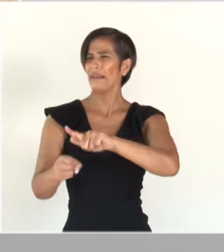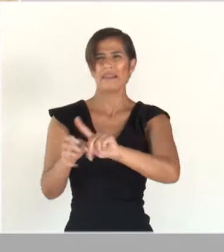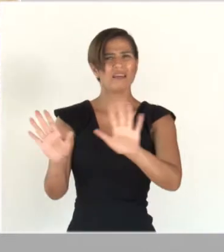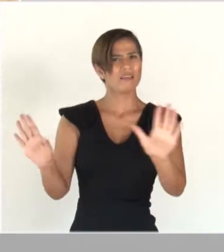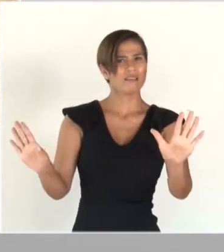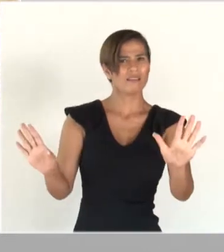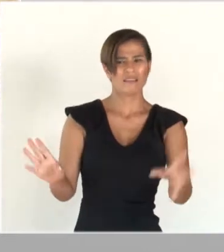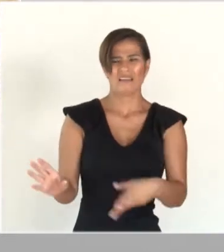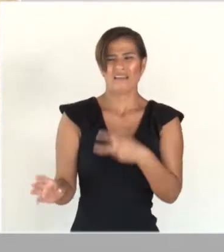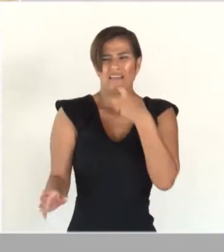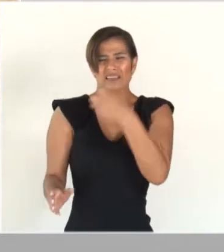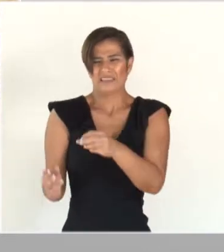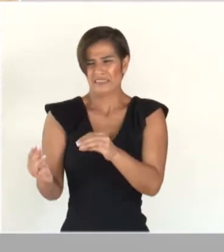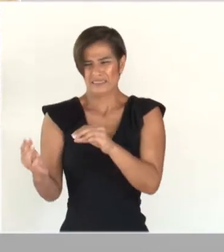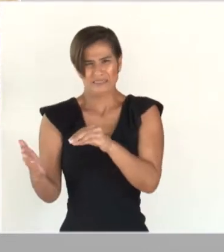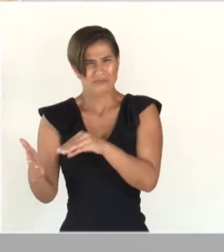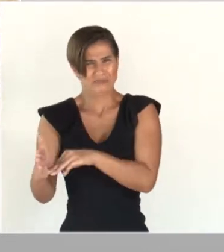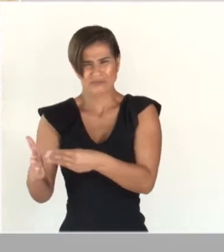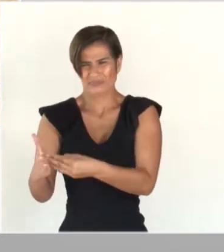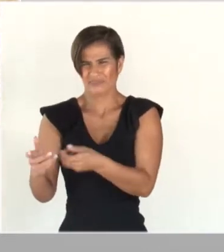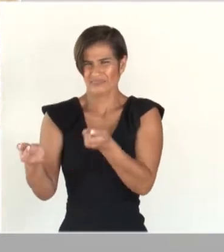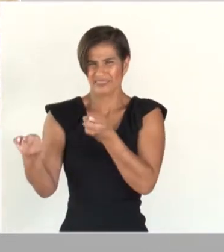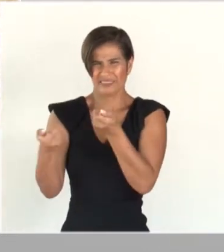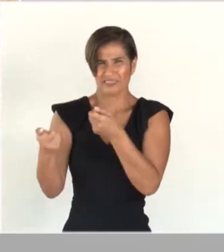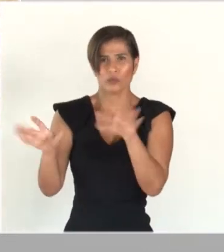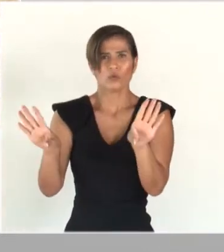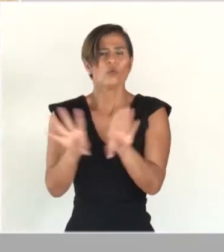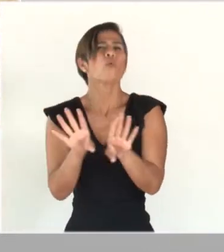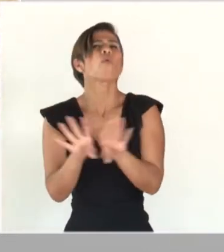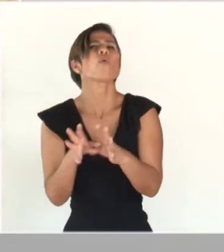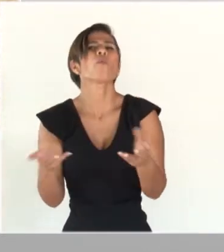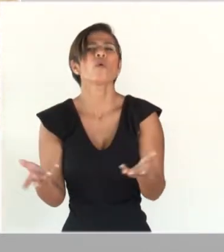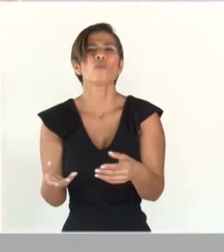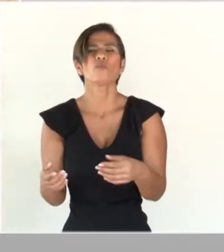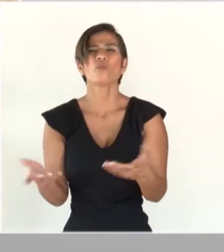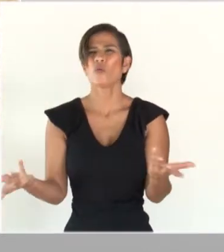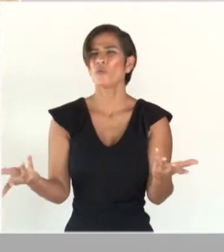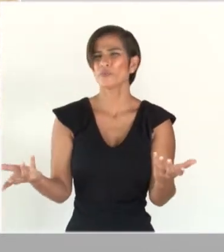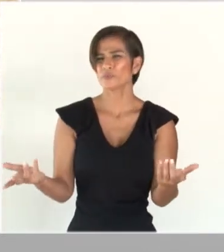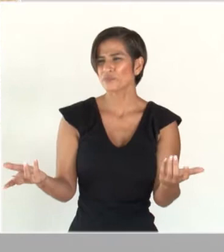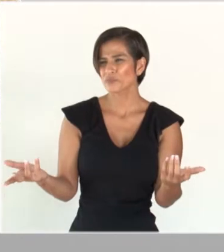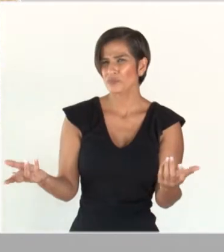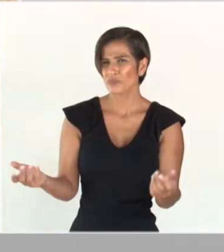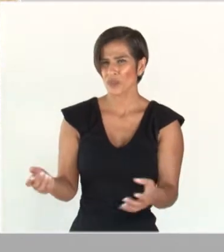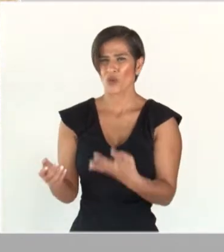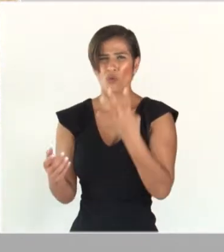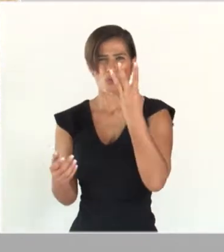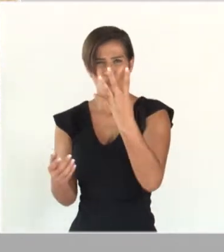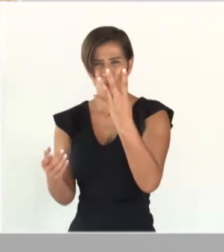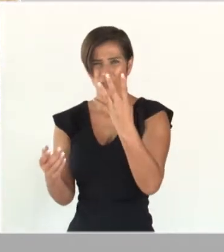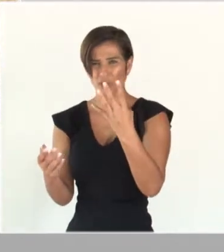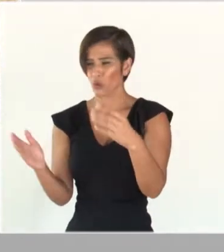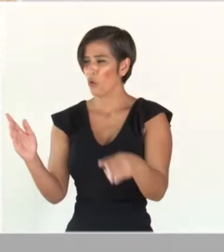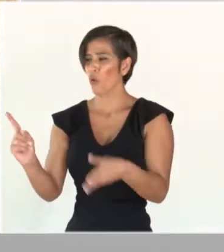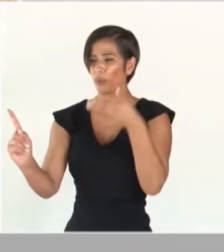Esa estrategia se articula en torno a un semáforo conformado por cuatro indicadores.